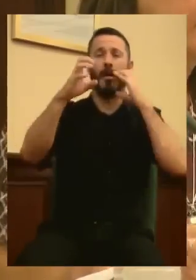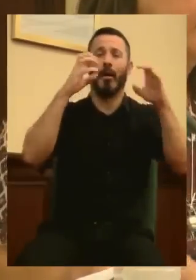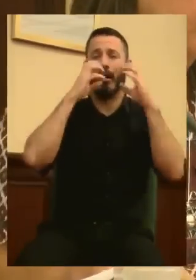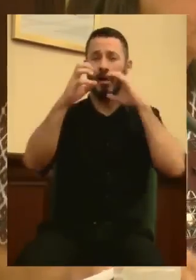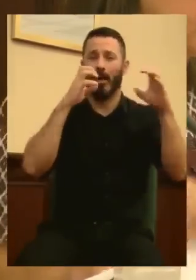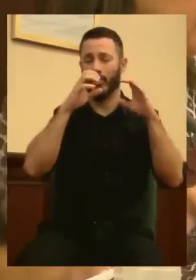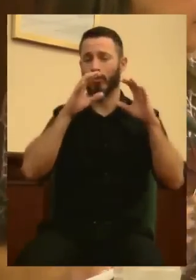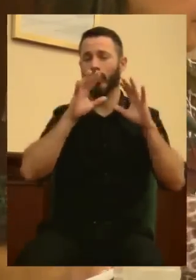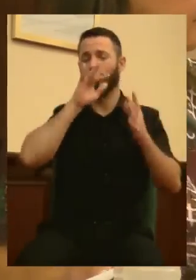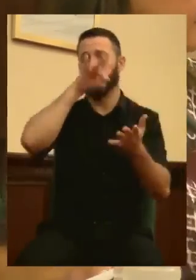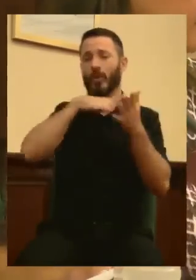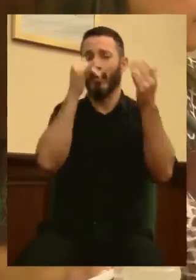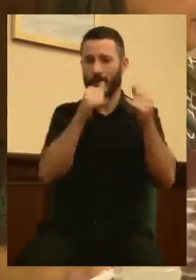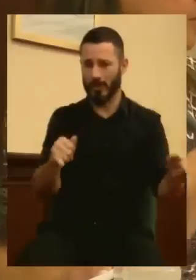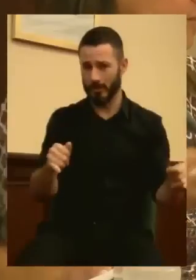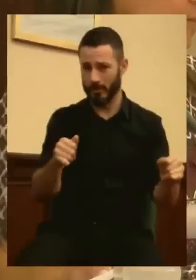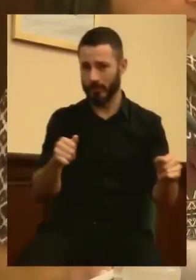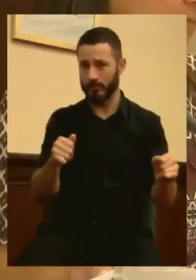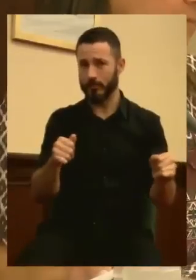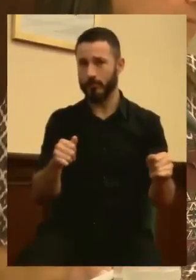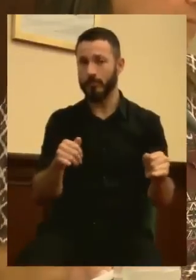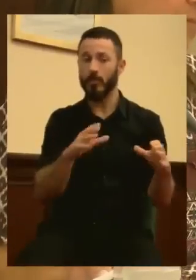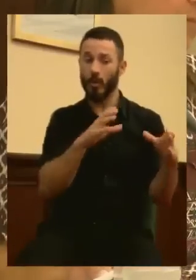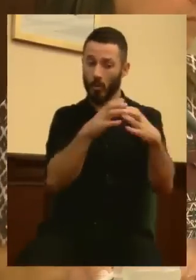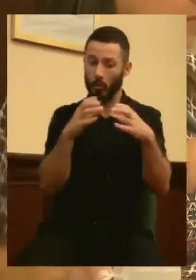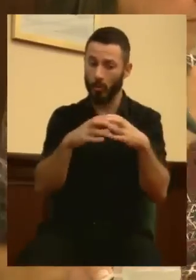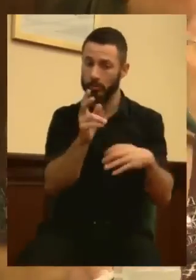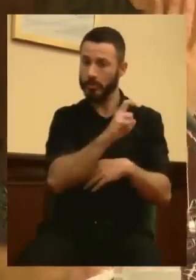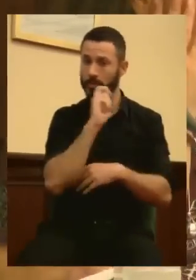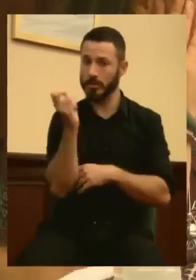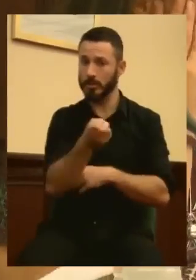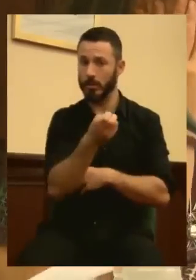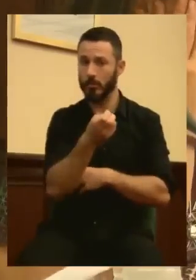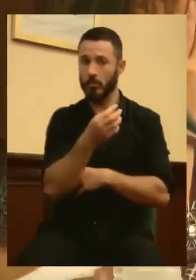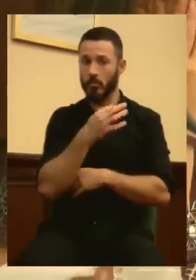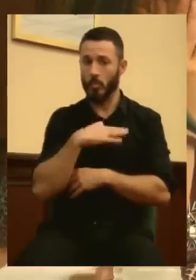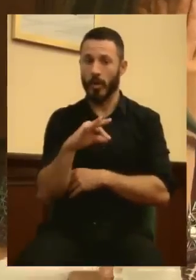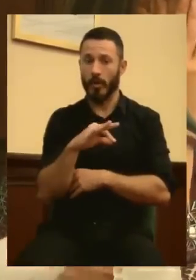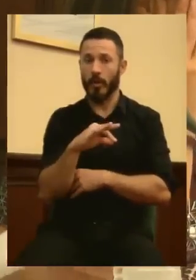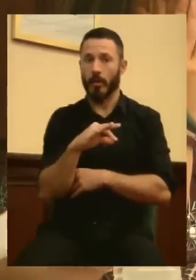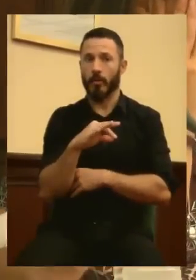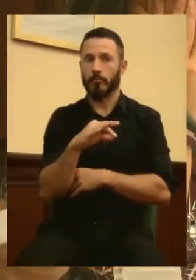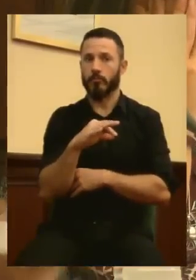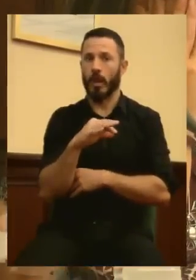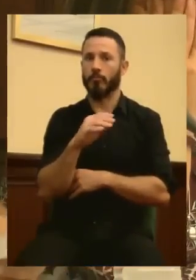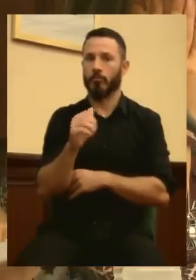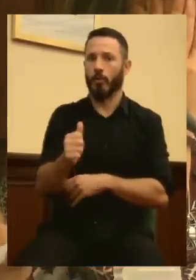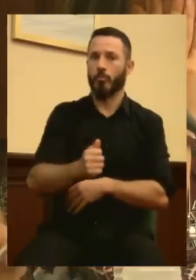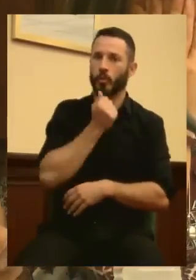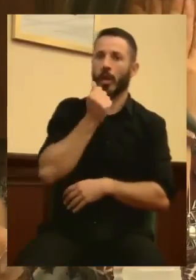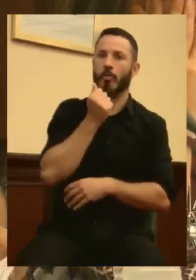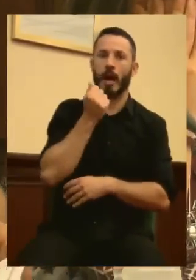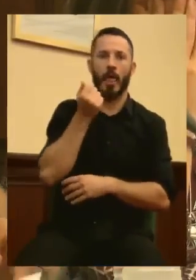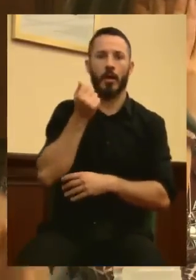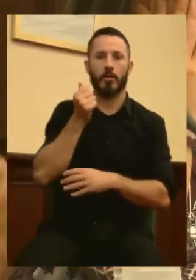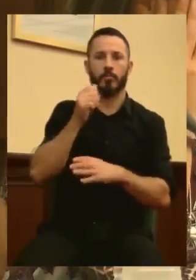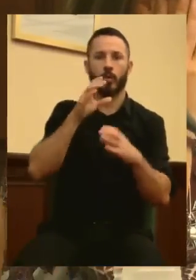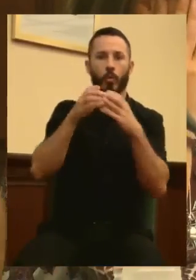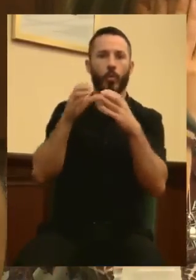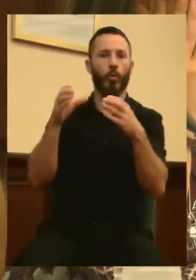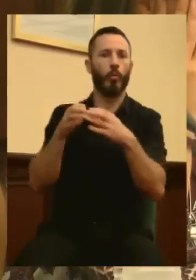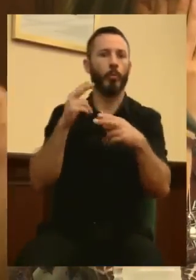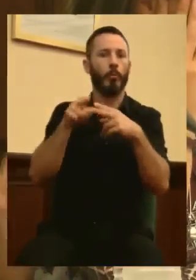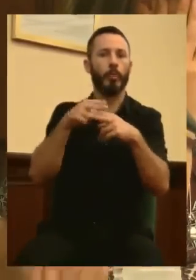opinión, resulta razonable que colectivos diversos utilicen las pocas oportunidades que tienen de dirigirse a los políticos